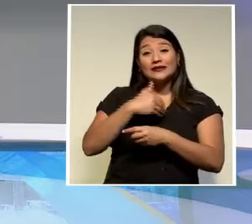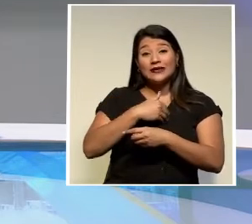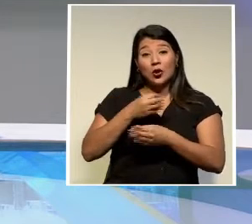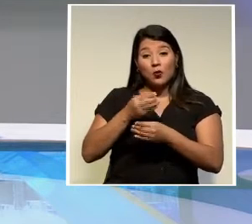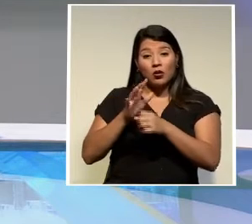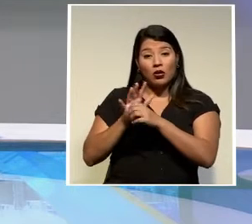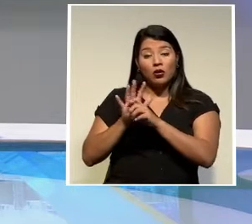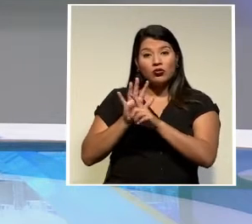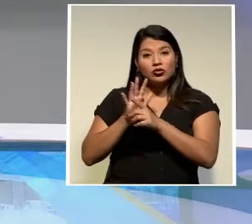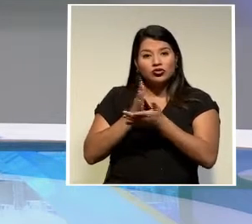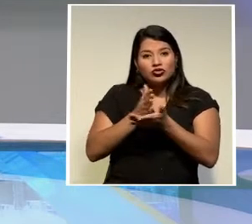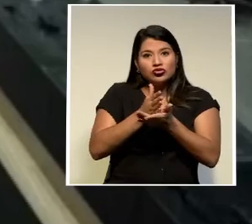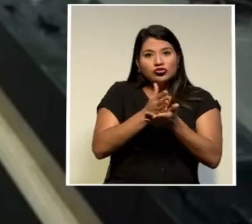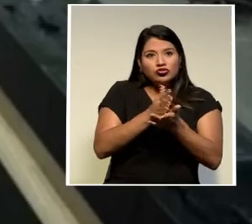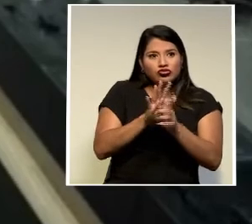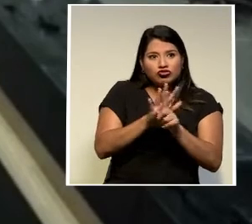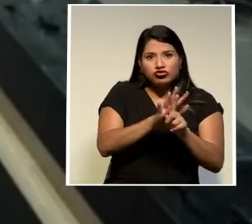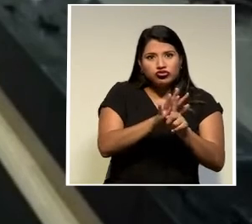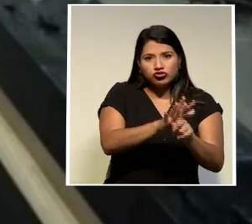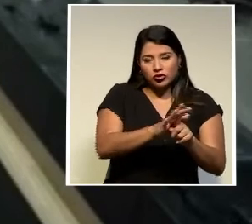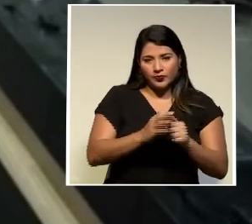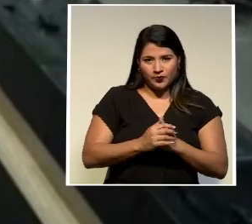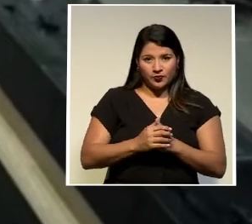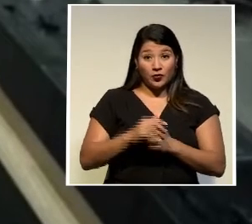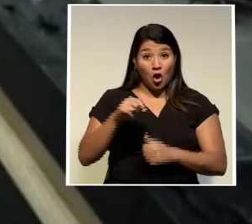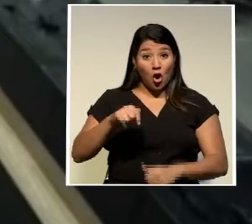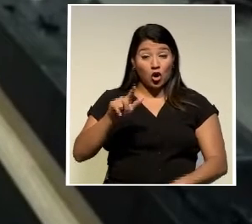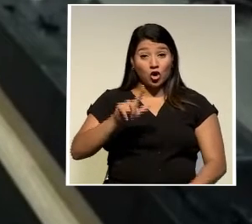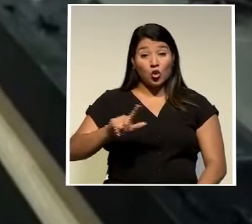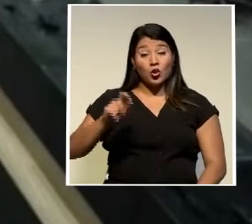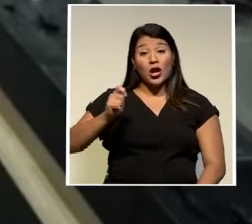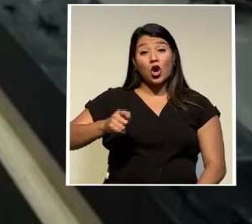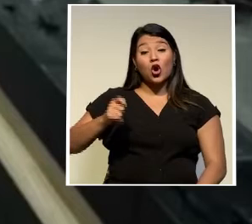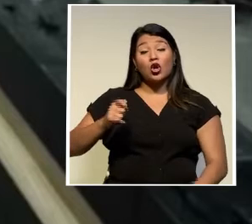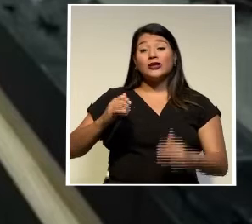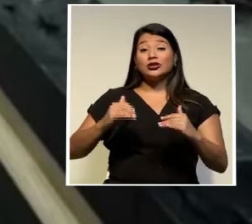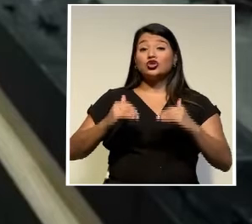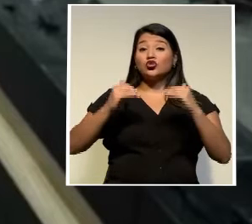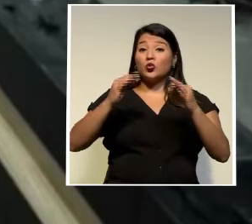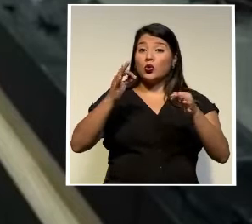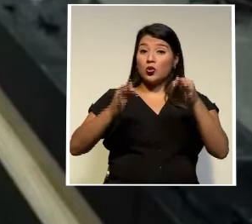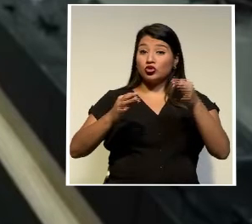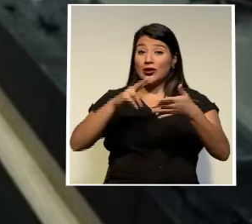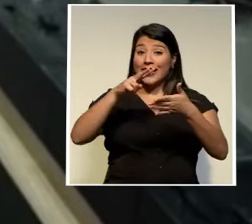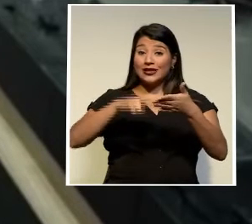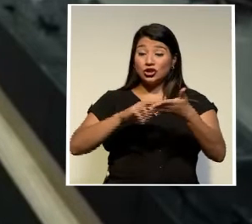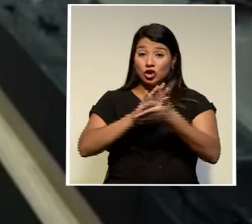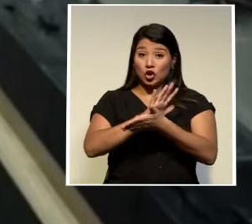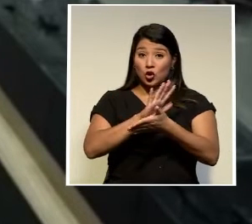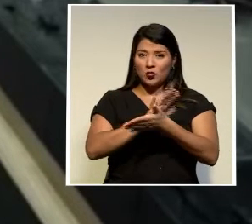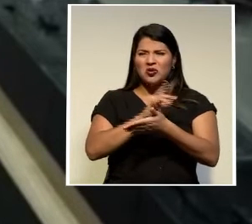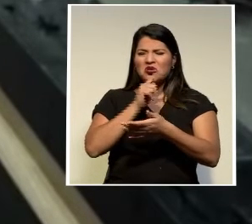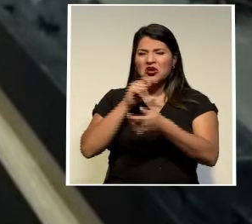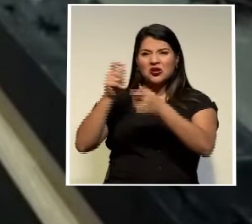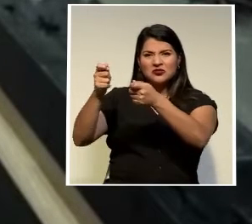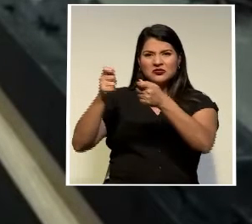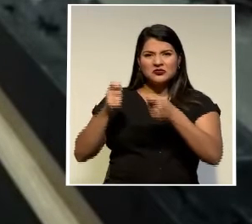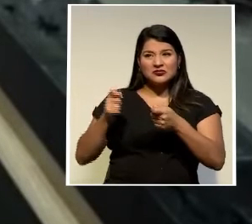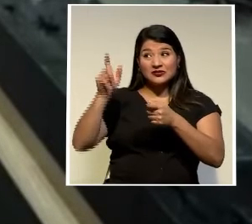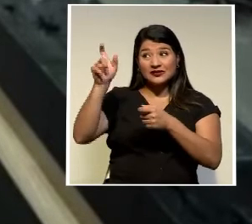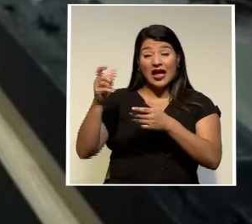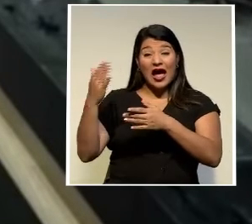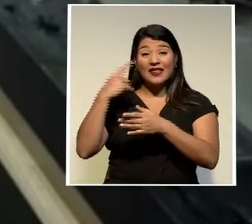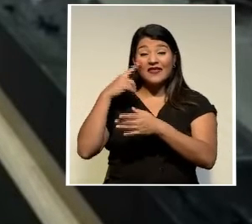público este lunes la Corte Suprema de Justicia leyó un documento que envió la ex fiscal subrogante y ex fiscal